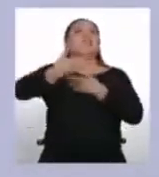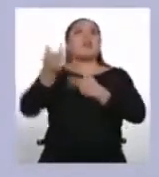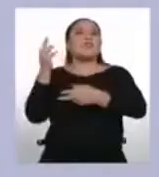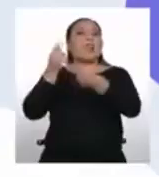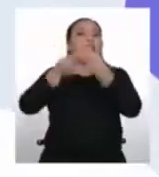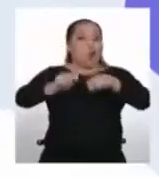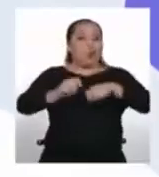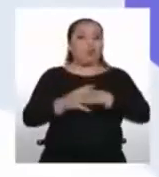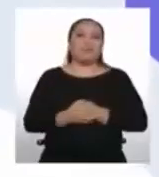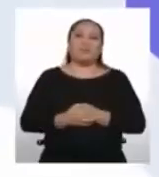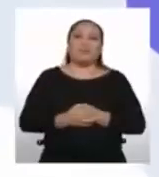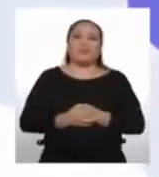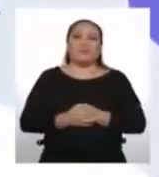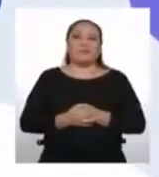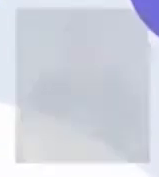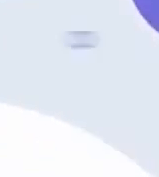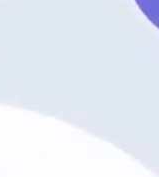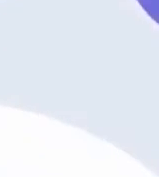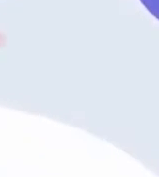vayas.